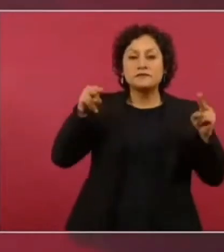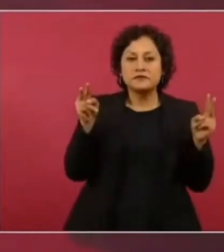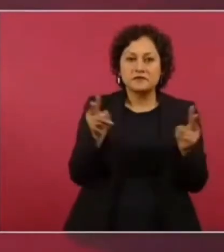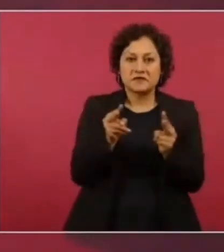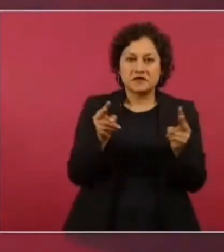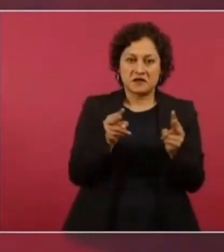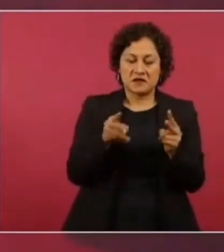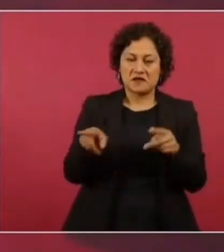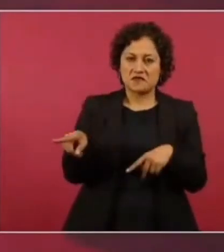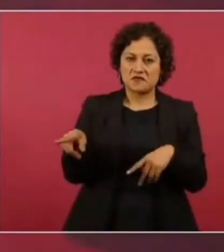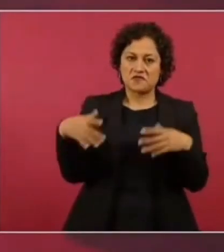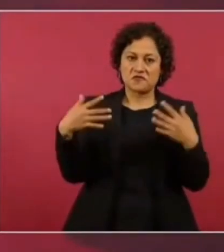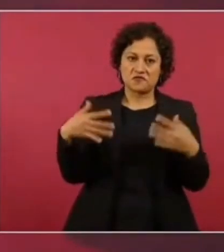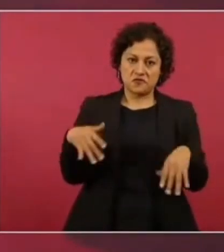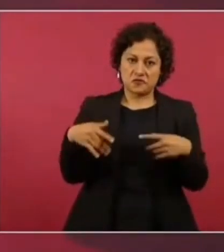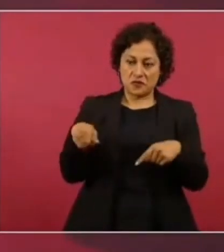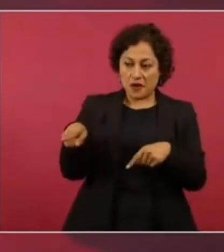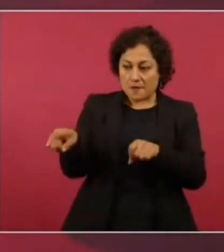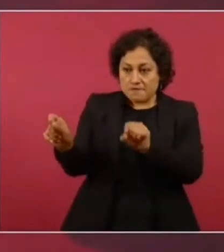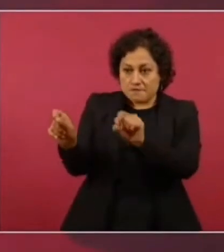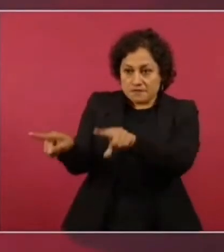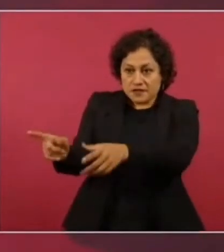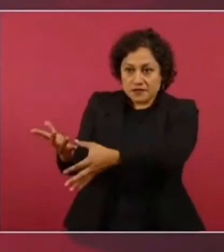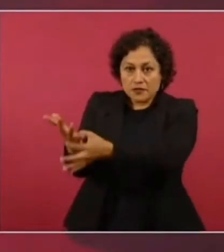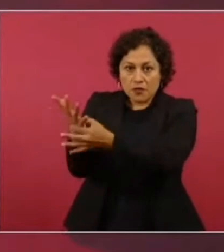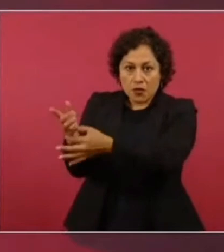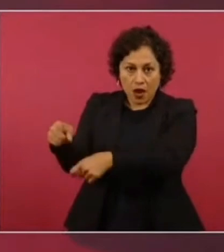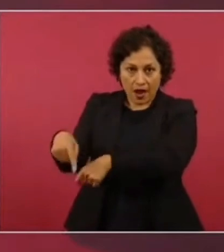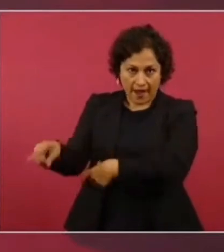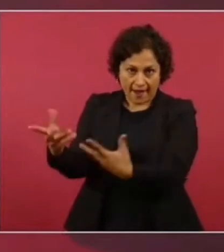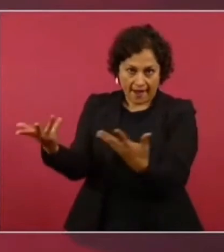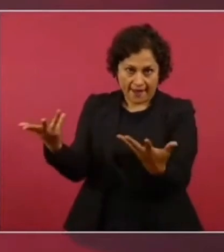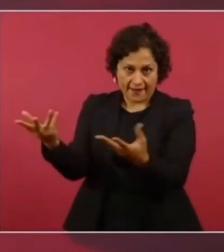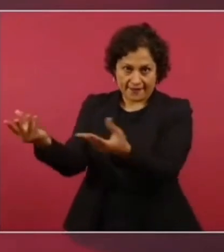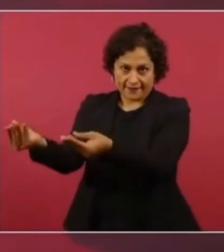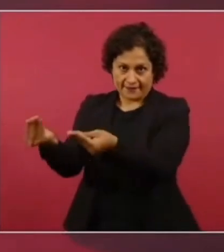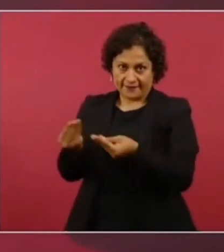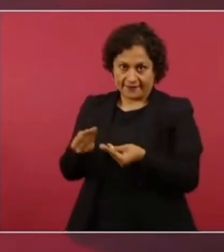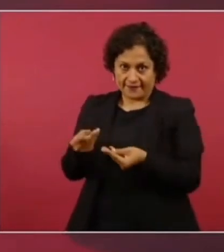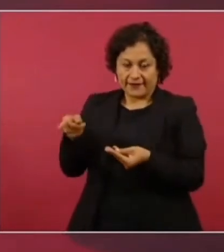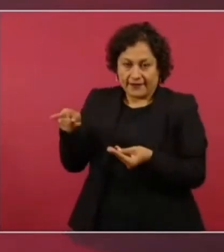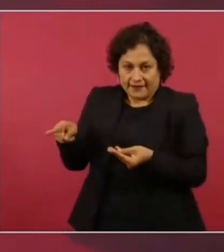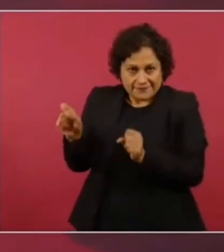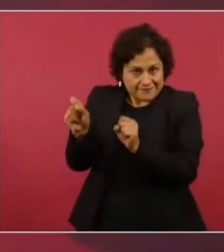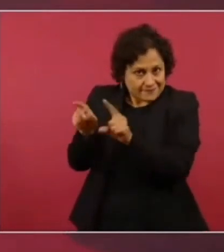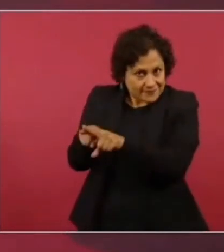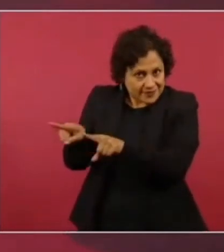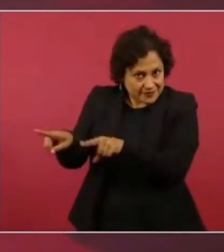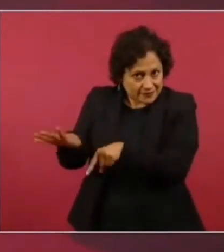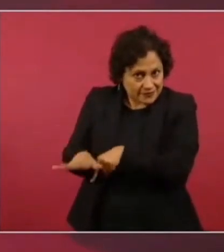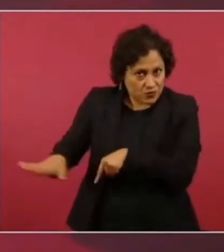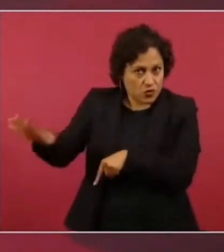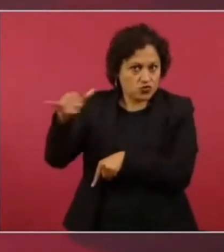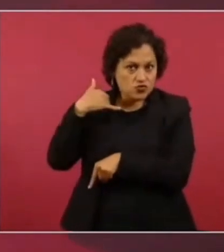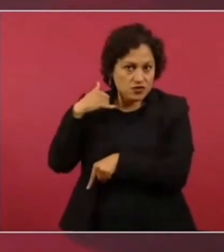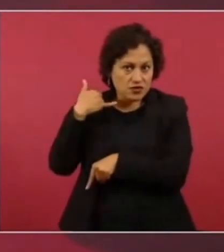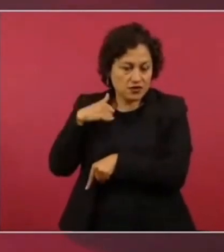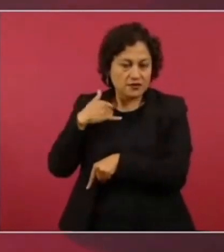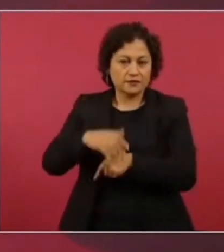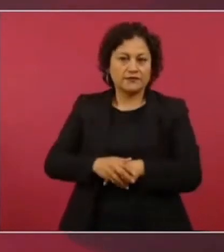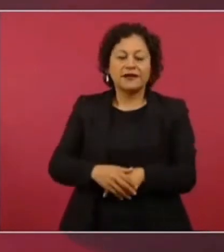que producida allá, en la península. Eso,